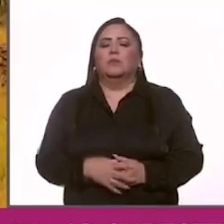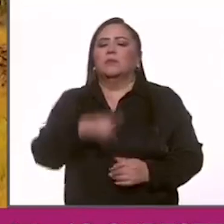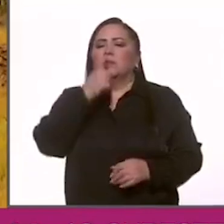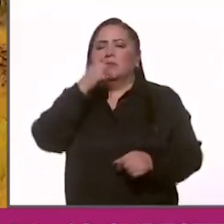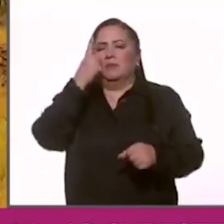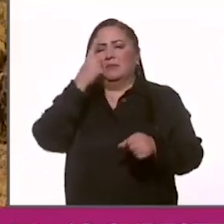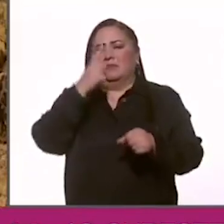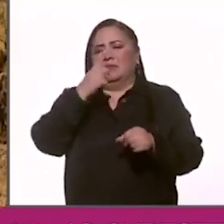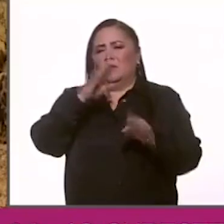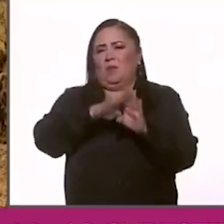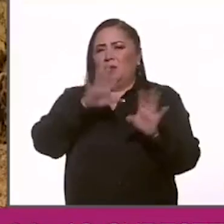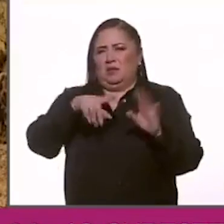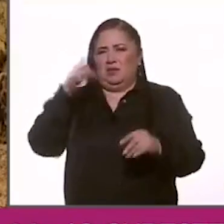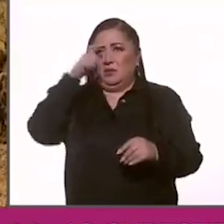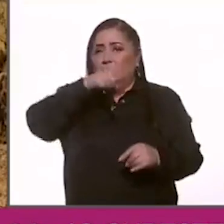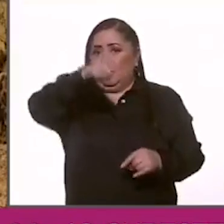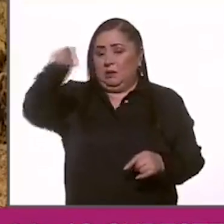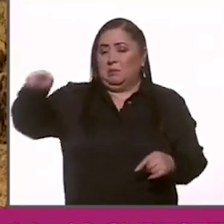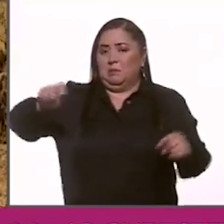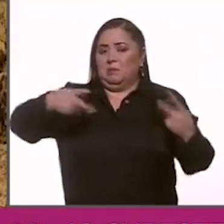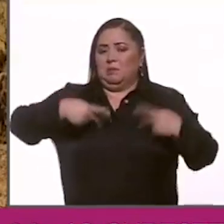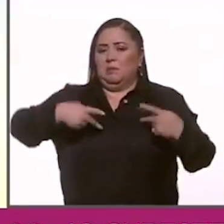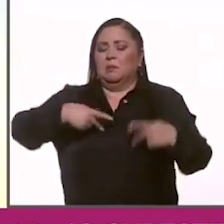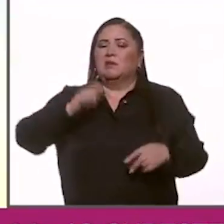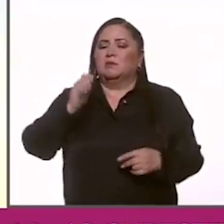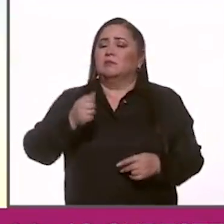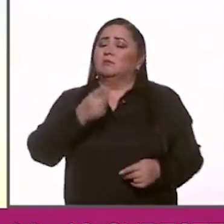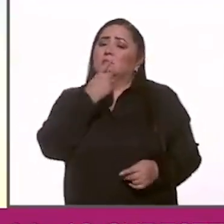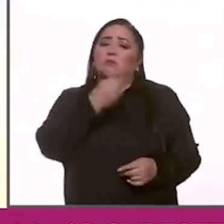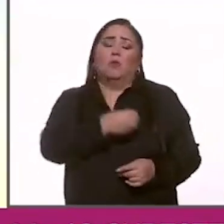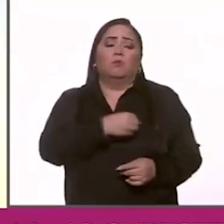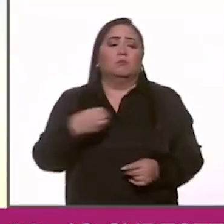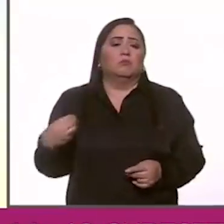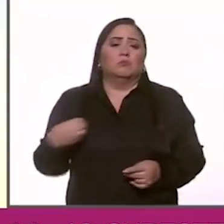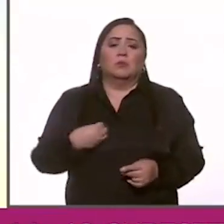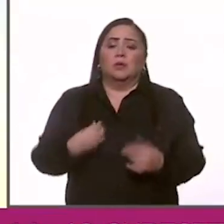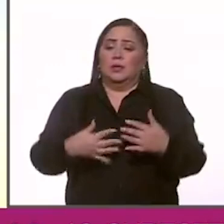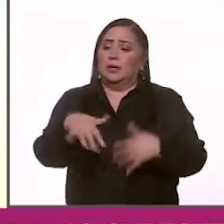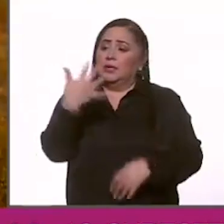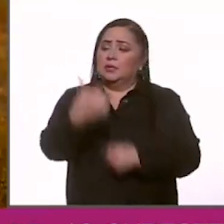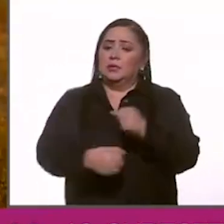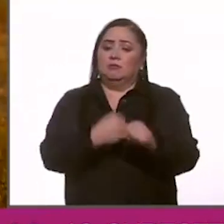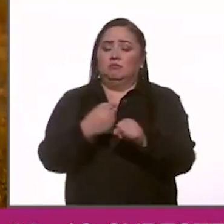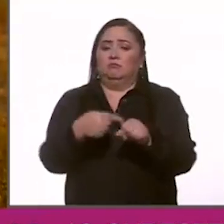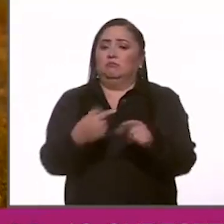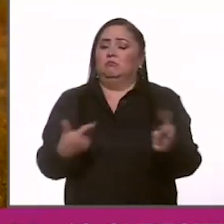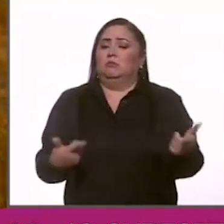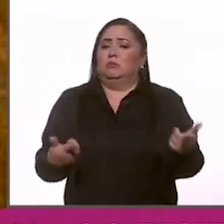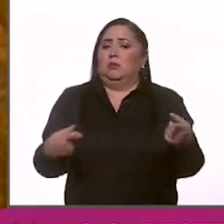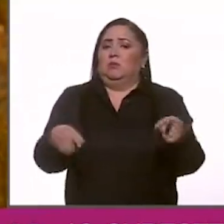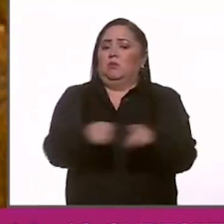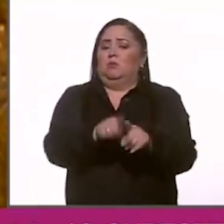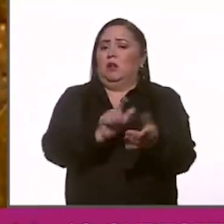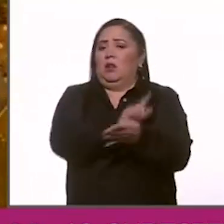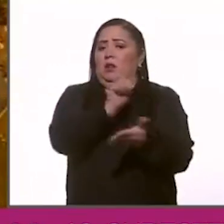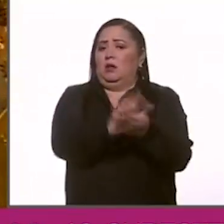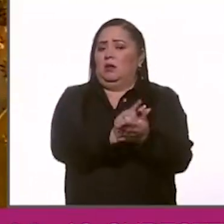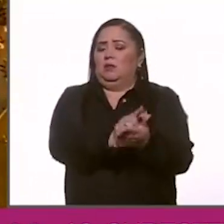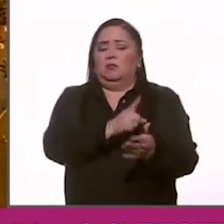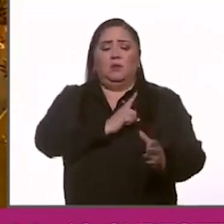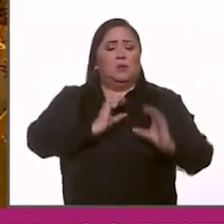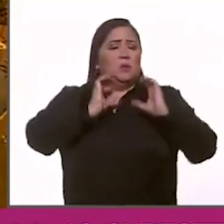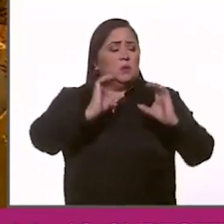todo en el manejo. Ellos se obligan por lo menos 15 años a mantener las condiciones